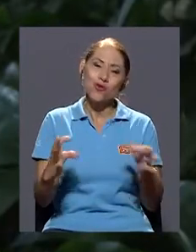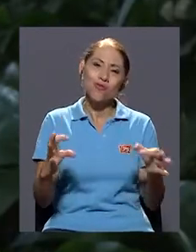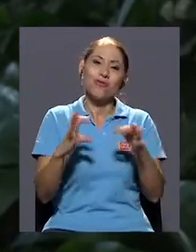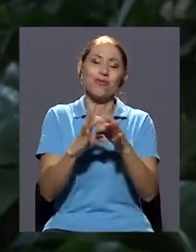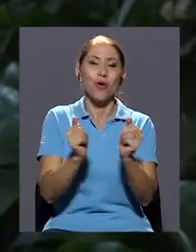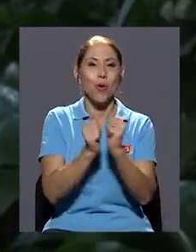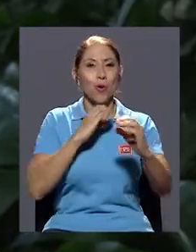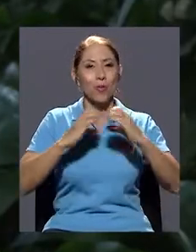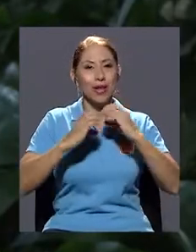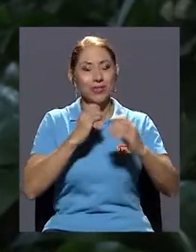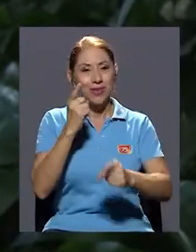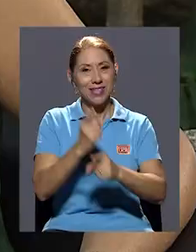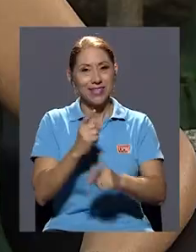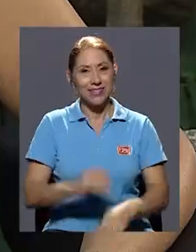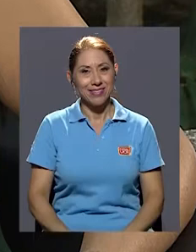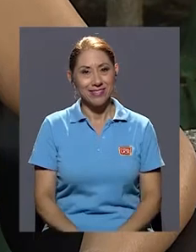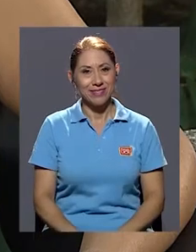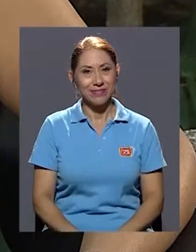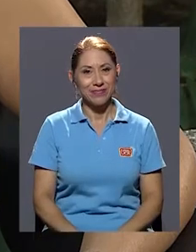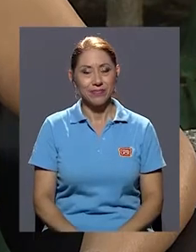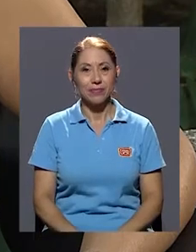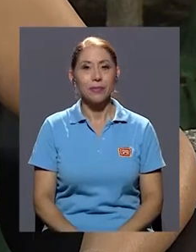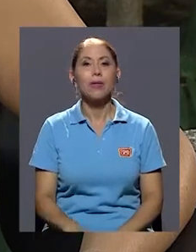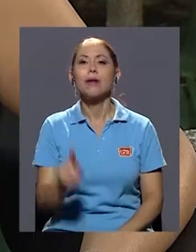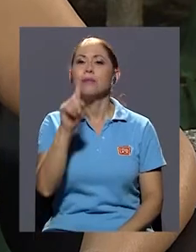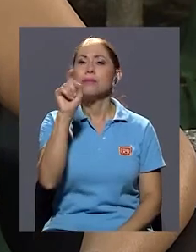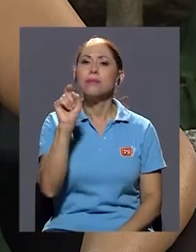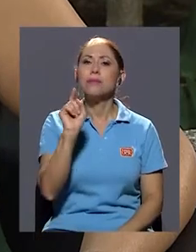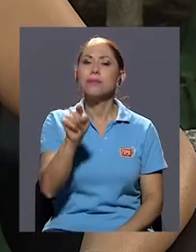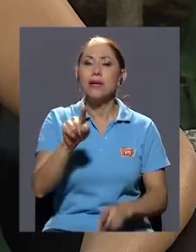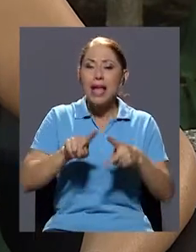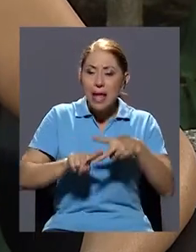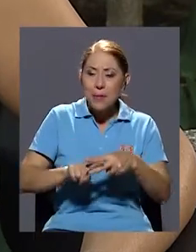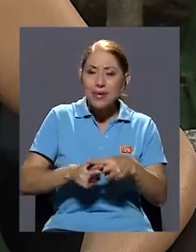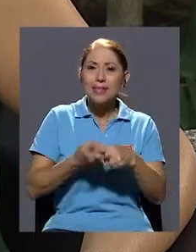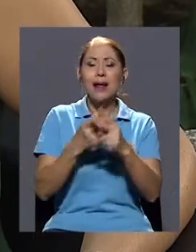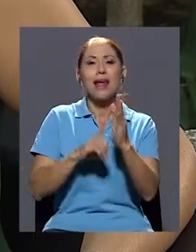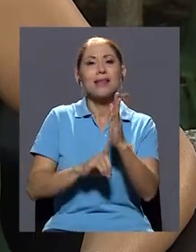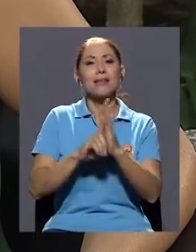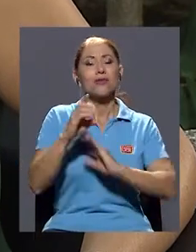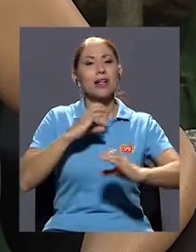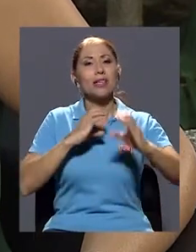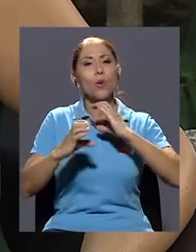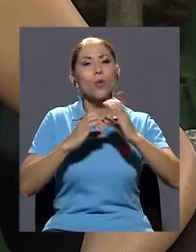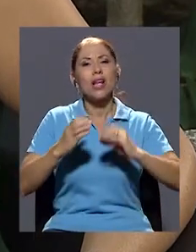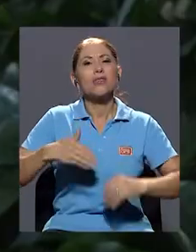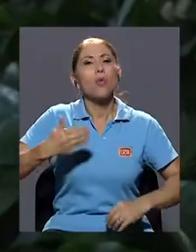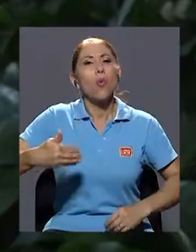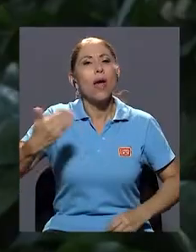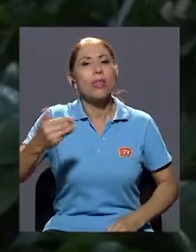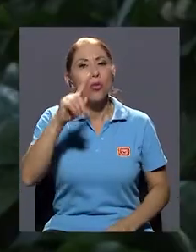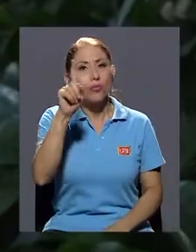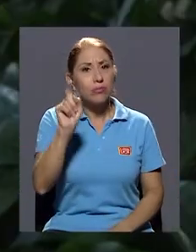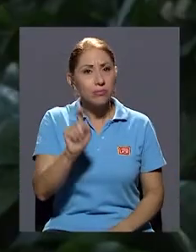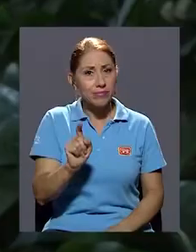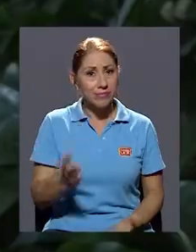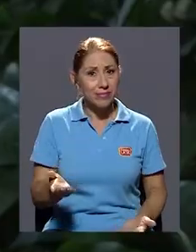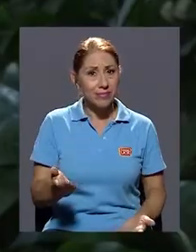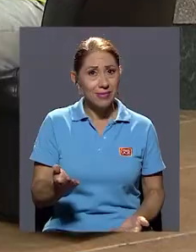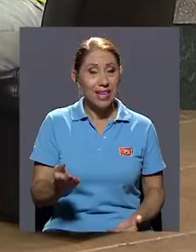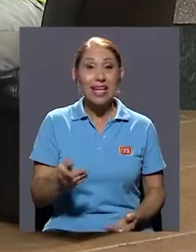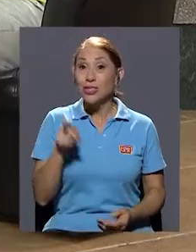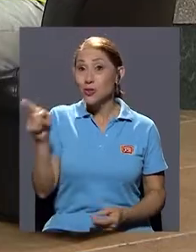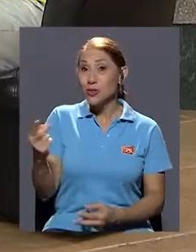ver mucho con comunicación asertiva. Don Mariano, ¿cuándo empezar a desarrollar esa comunicación? Y si es desde muy